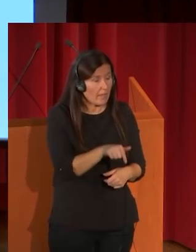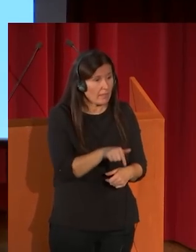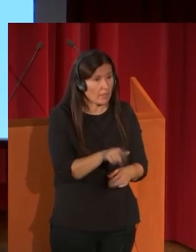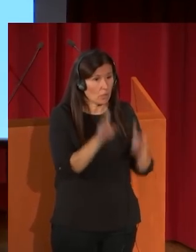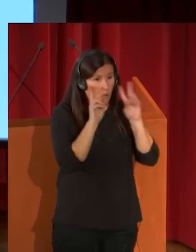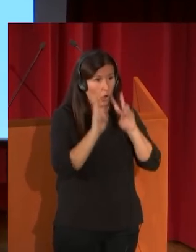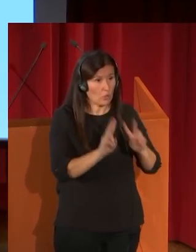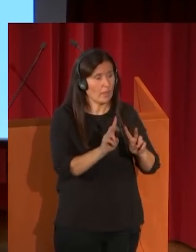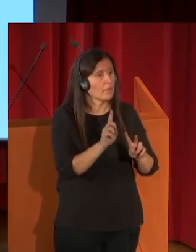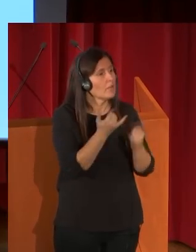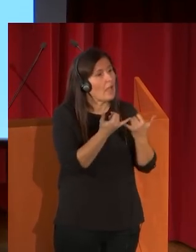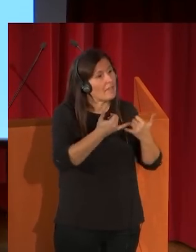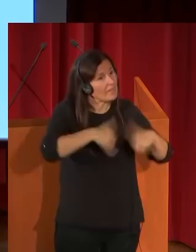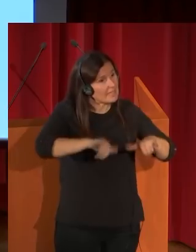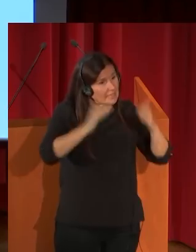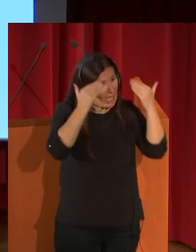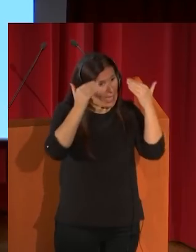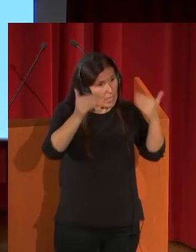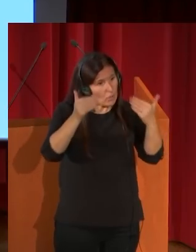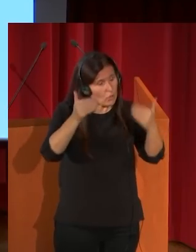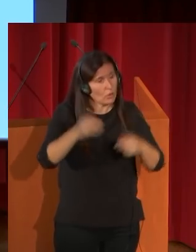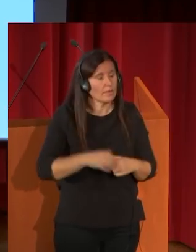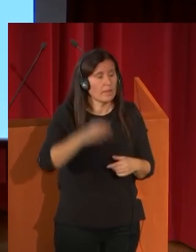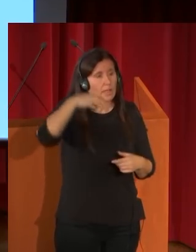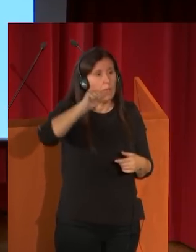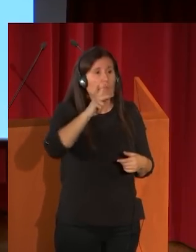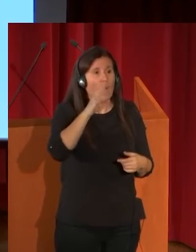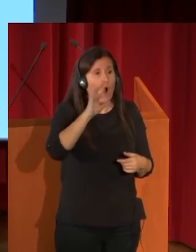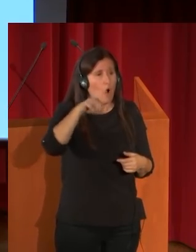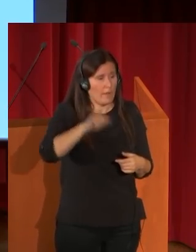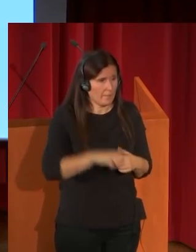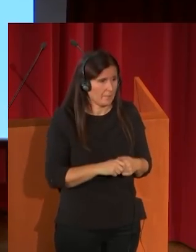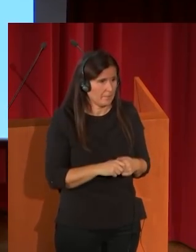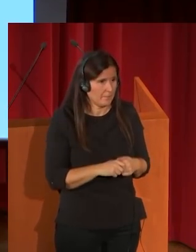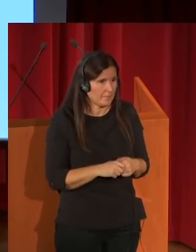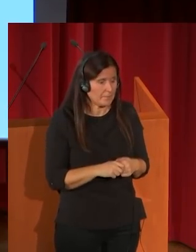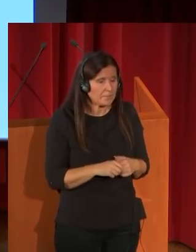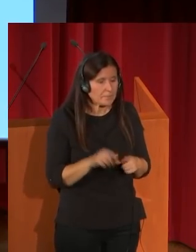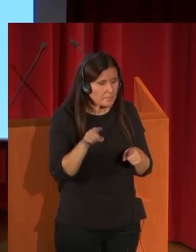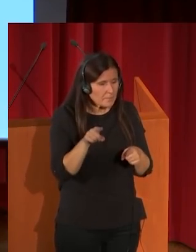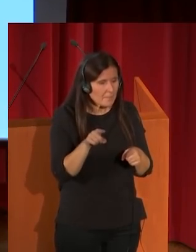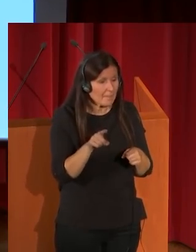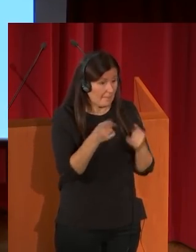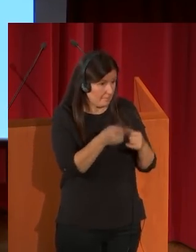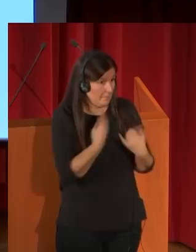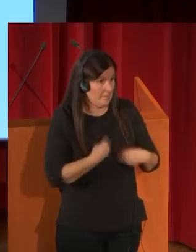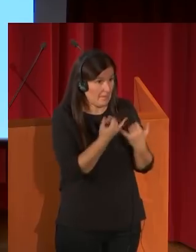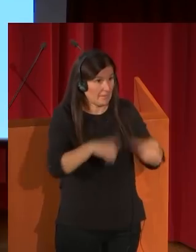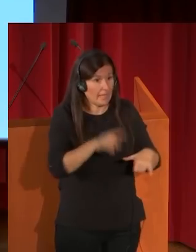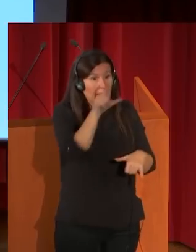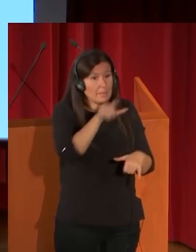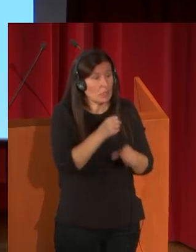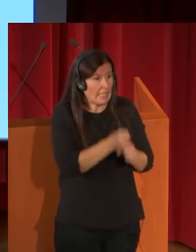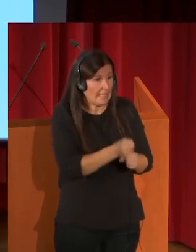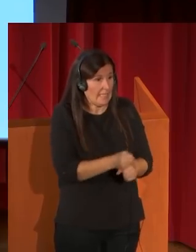una fiesta en honor de Mahoma, la fiesta del Barud, en donde los jinetes